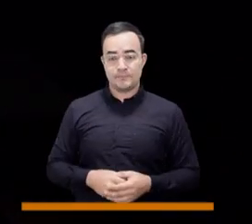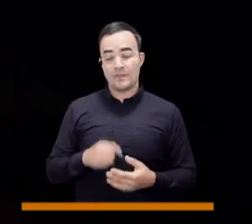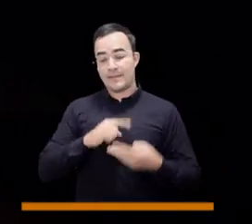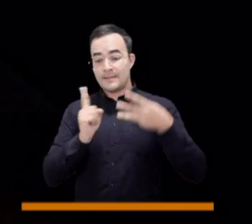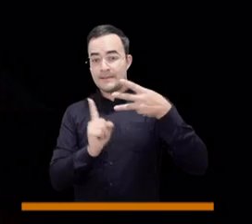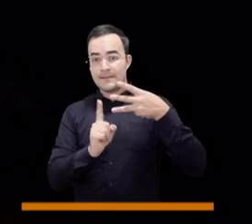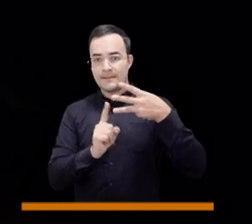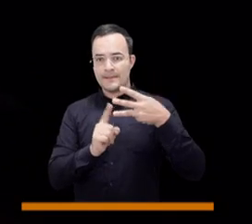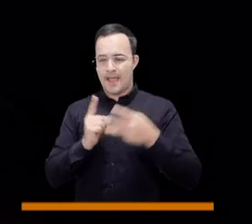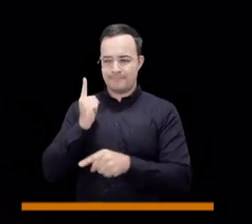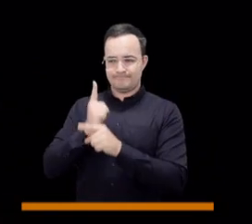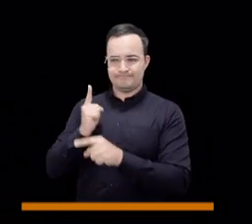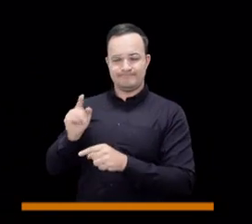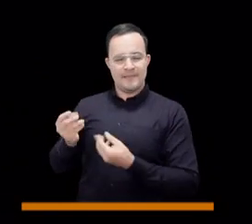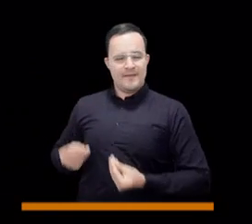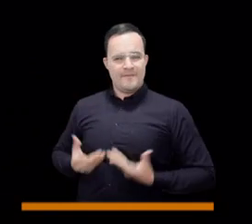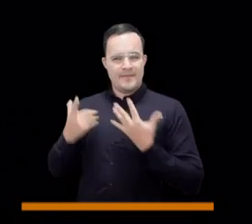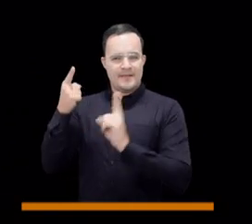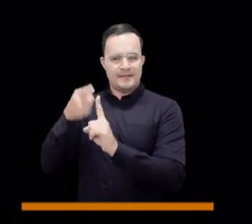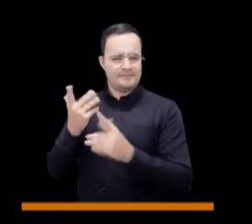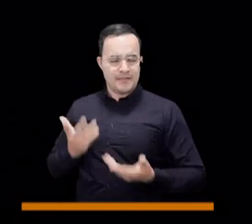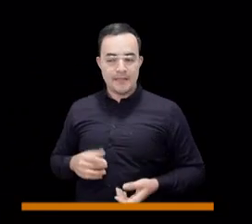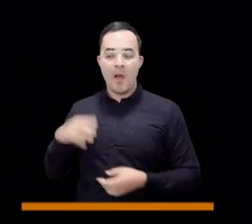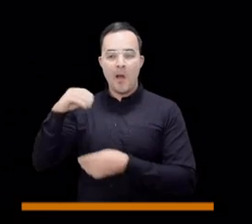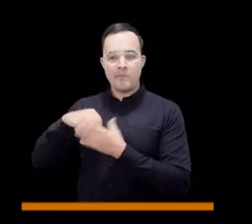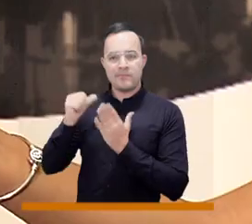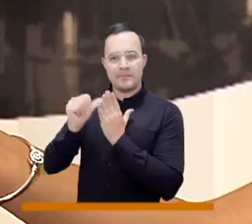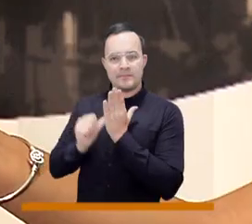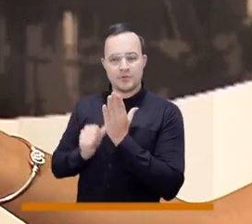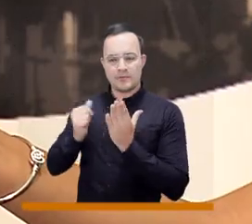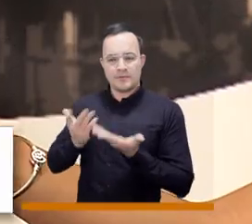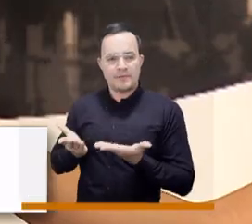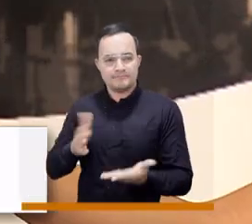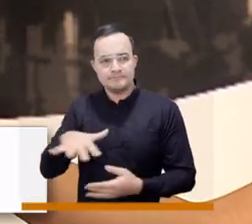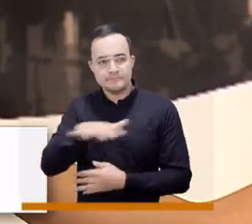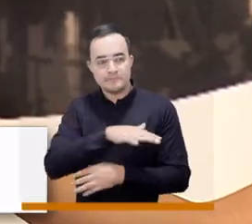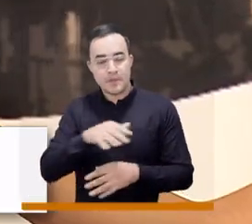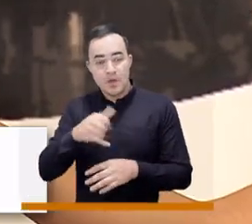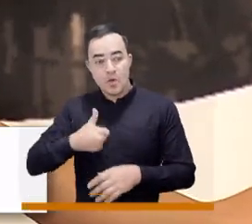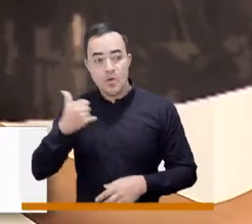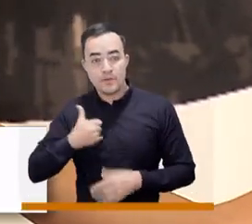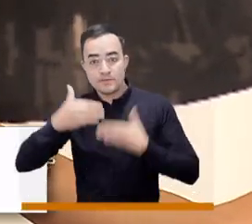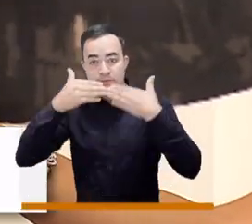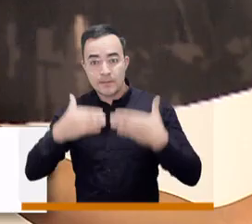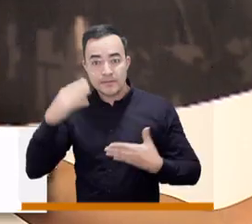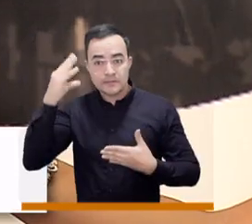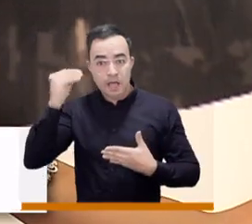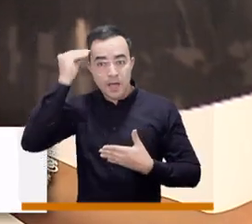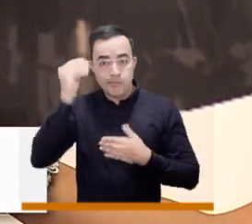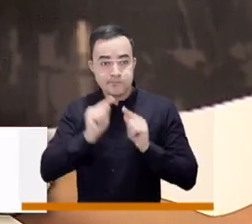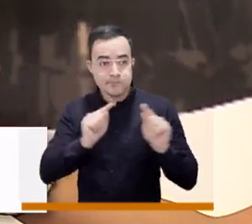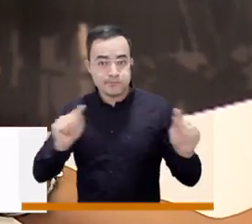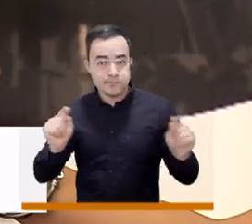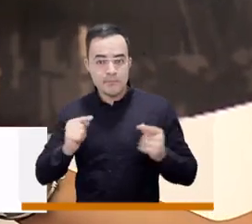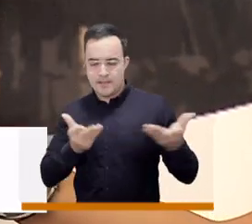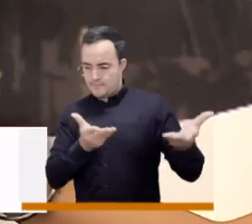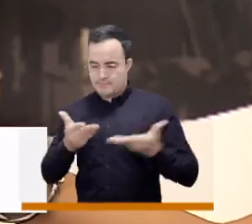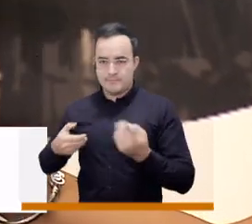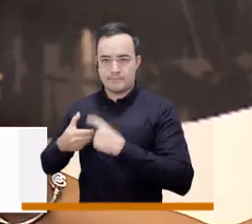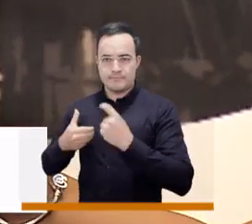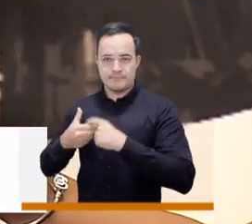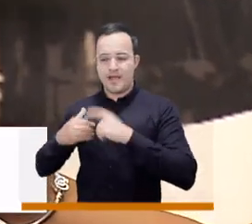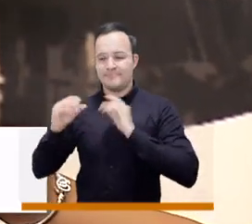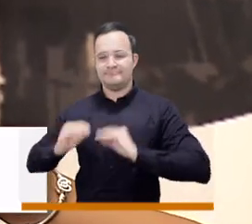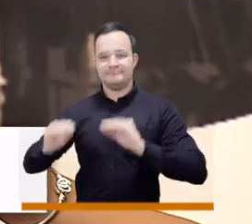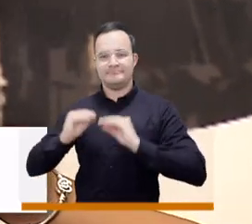respuesta a ese eslogan, que es un programa de formación de jóvenes con discapacidad cognitiva para que participen,